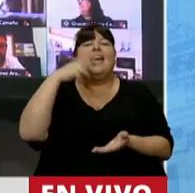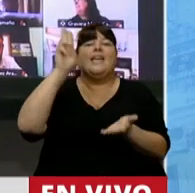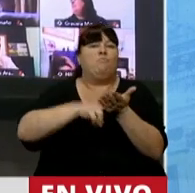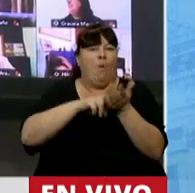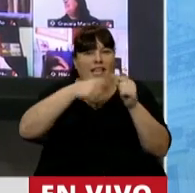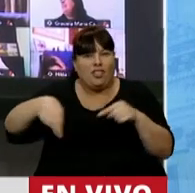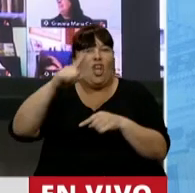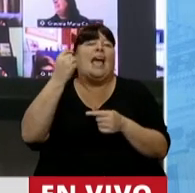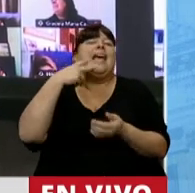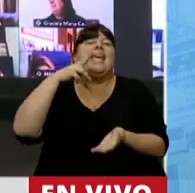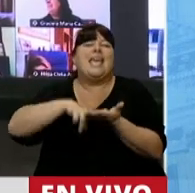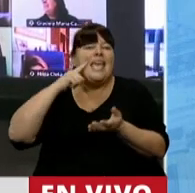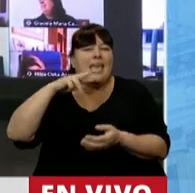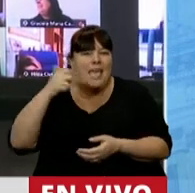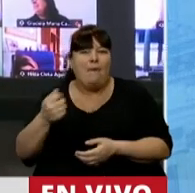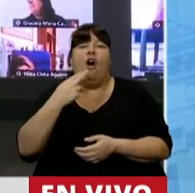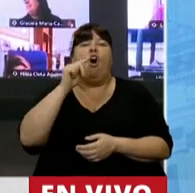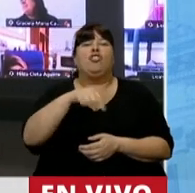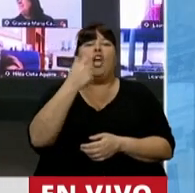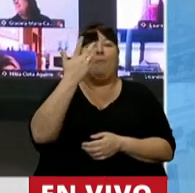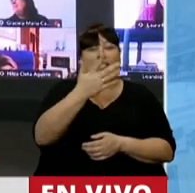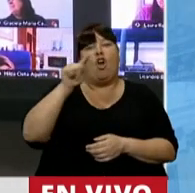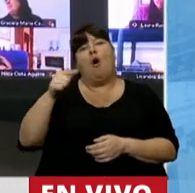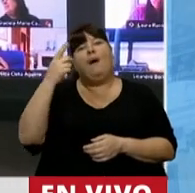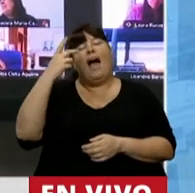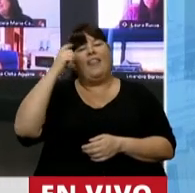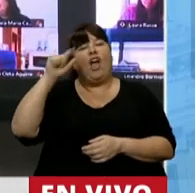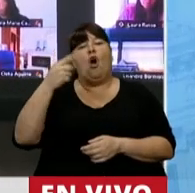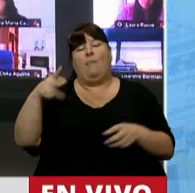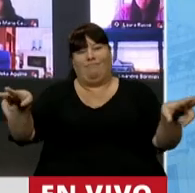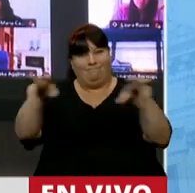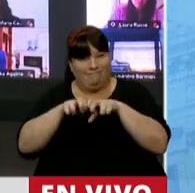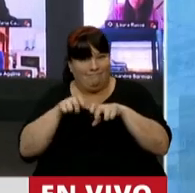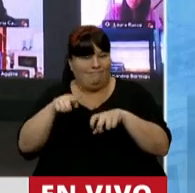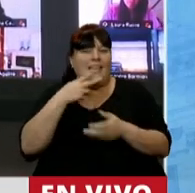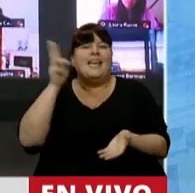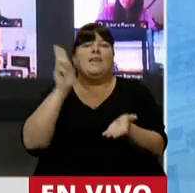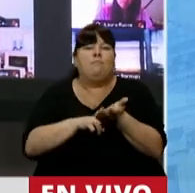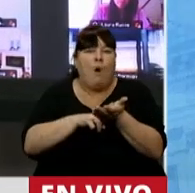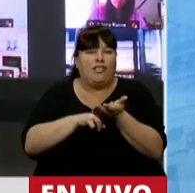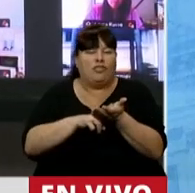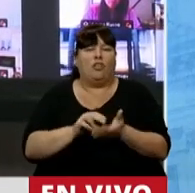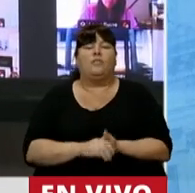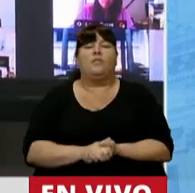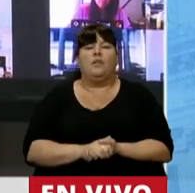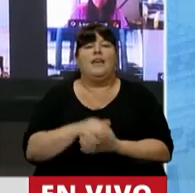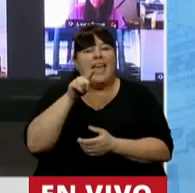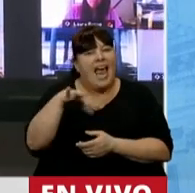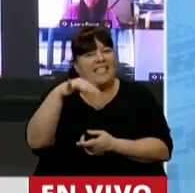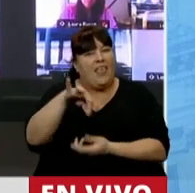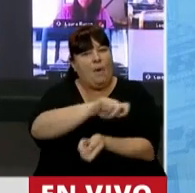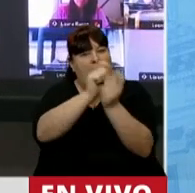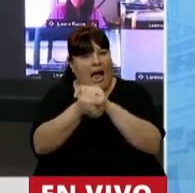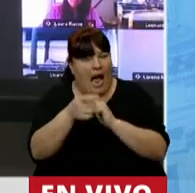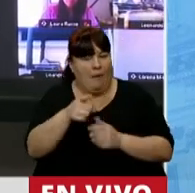indirectos, el IVA, 11,5% contra 10,5% del PBI, es decir, en los impuestos regresivos. Eso es lo que hay que